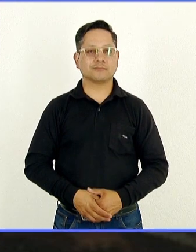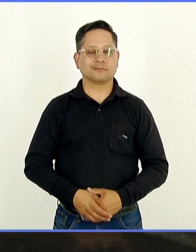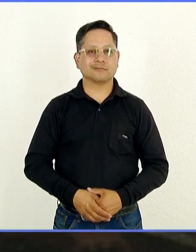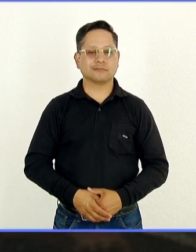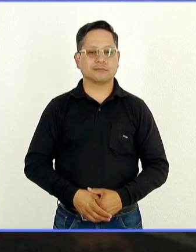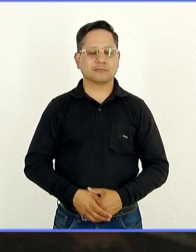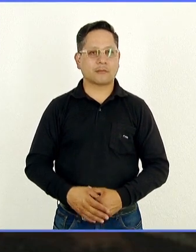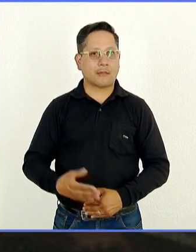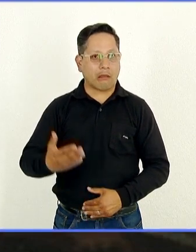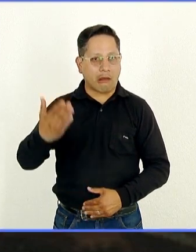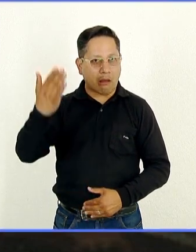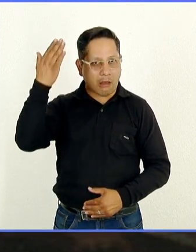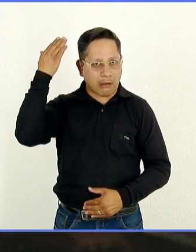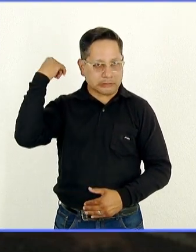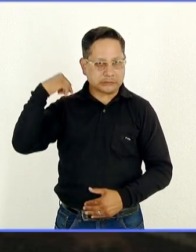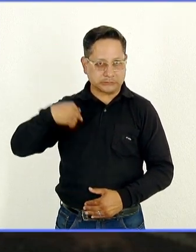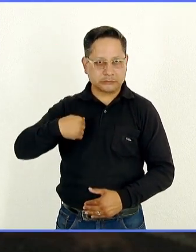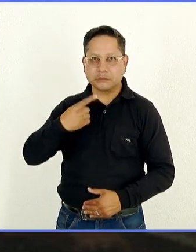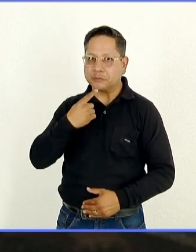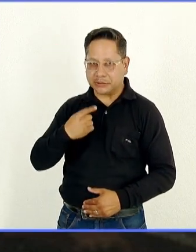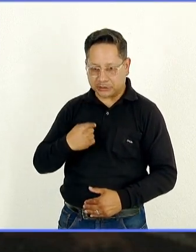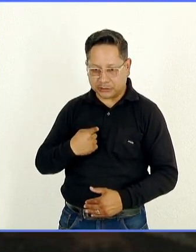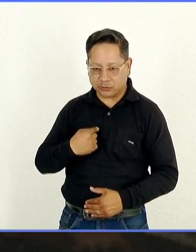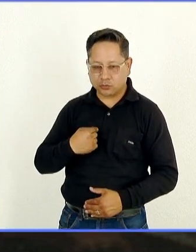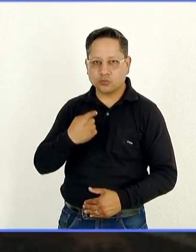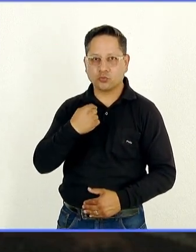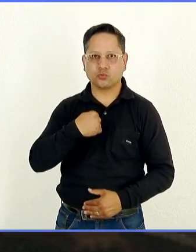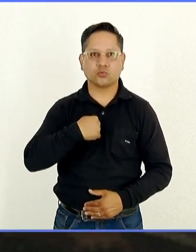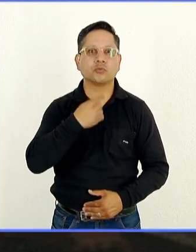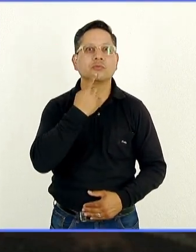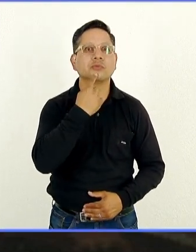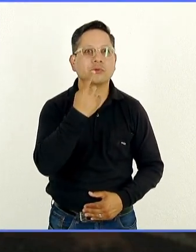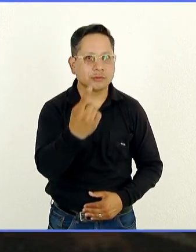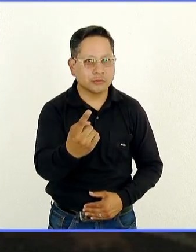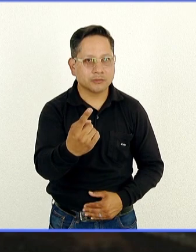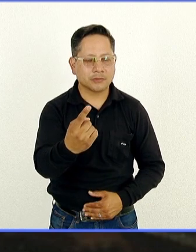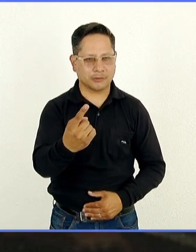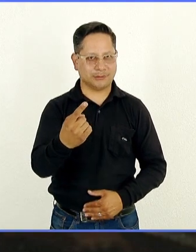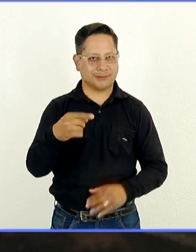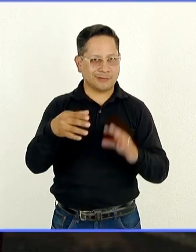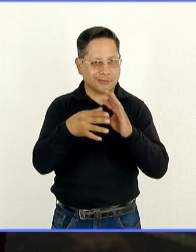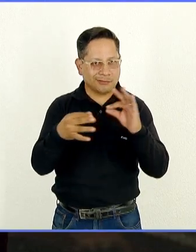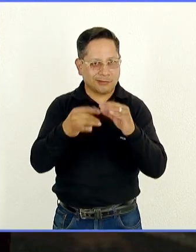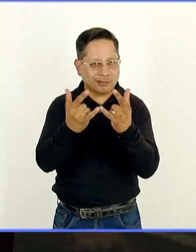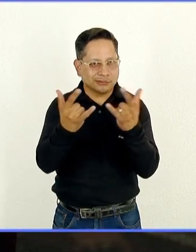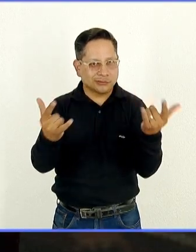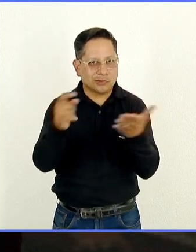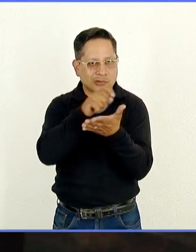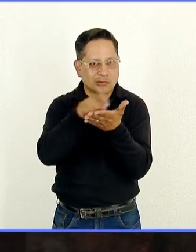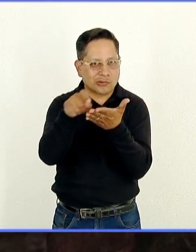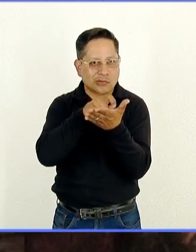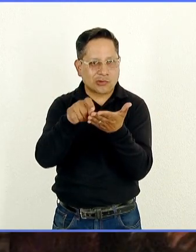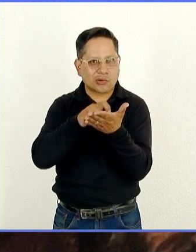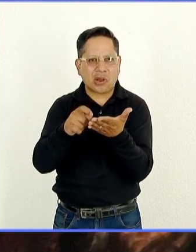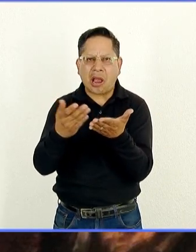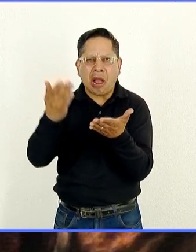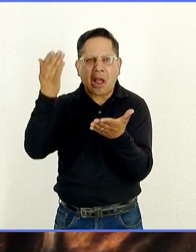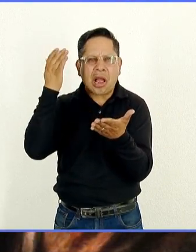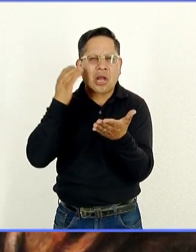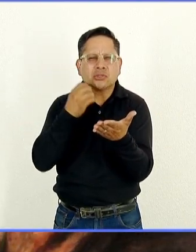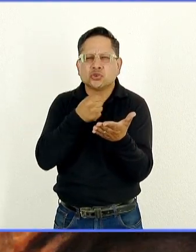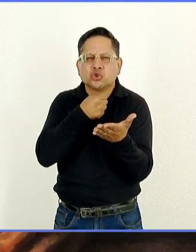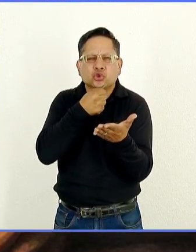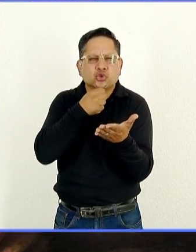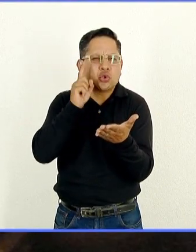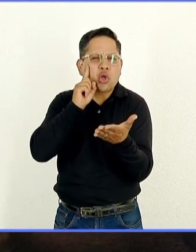Como me lo contaron, te lo cuento. Y la razón por la que debemos creer en esta narración es muy sencilla. Te bastará saber que a mí me la contó una